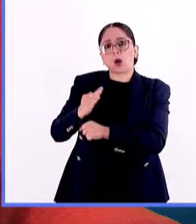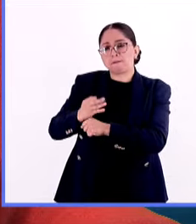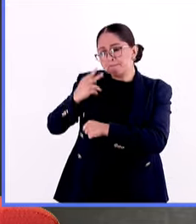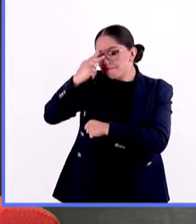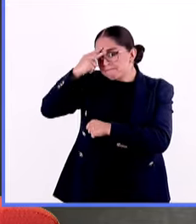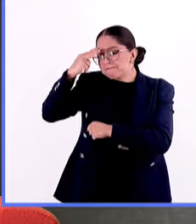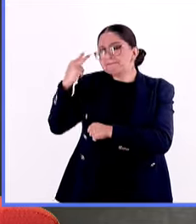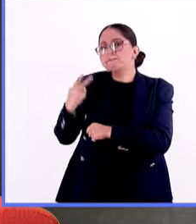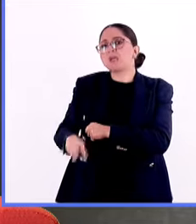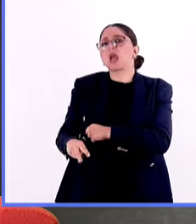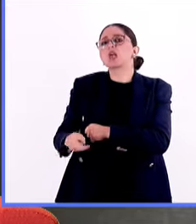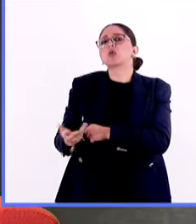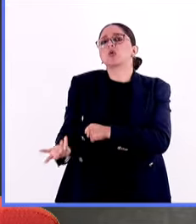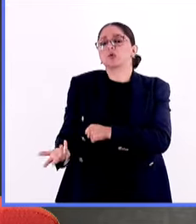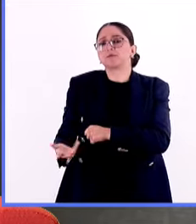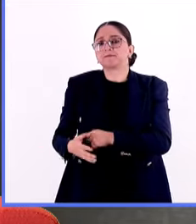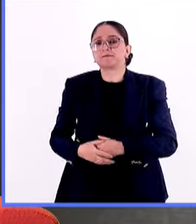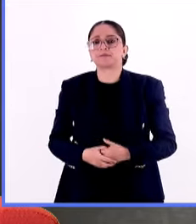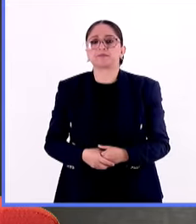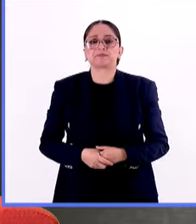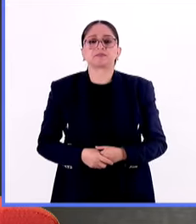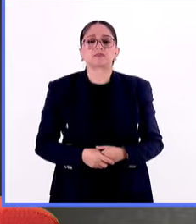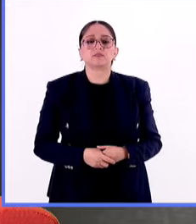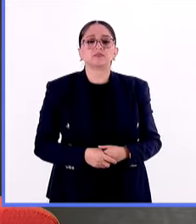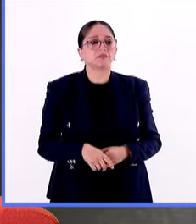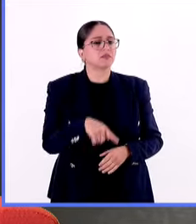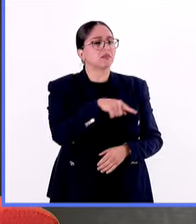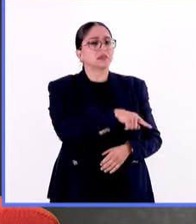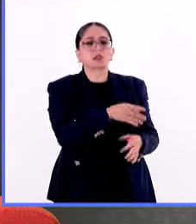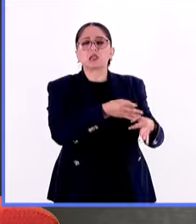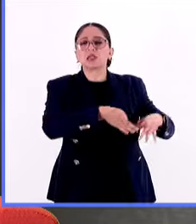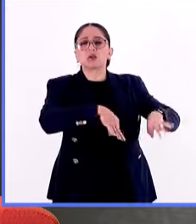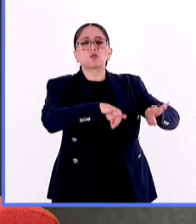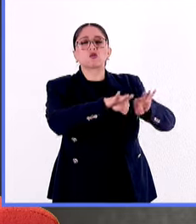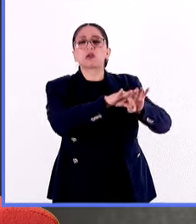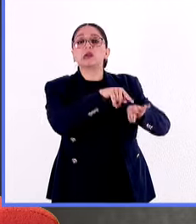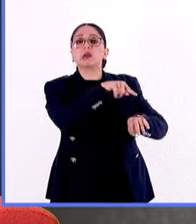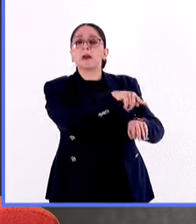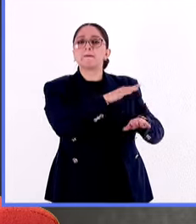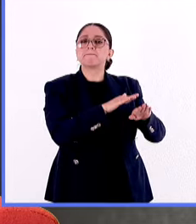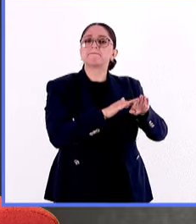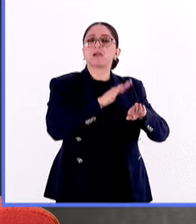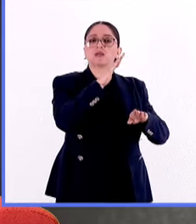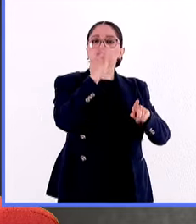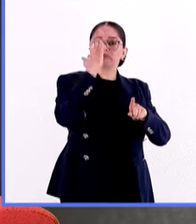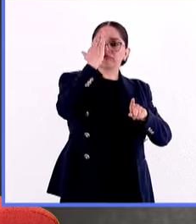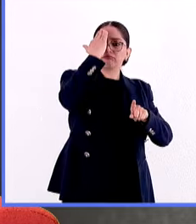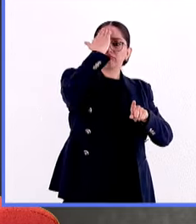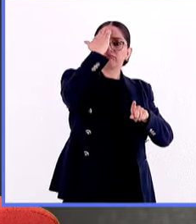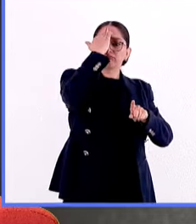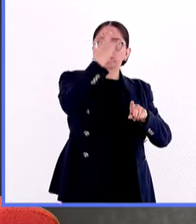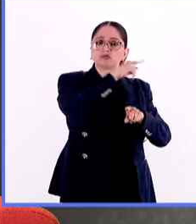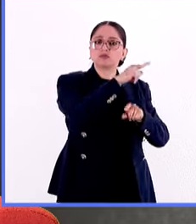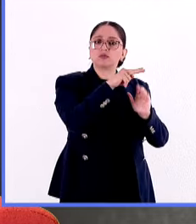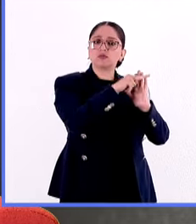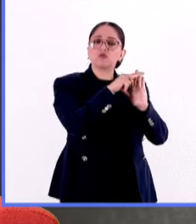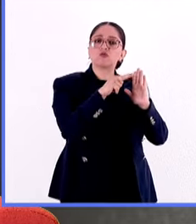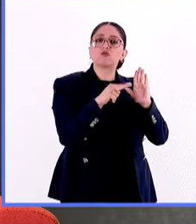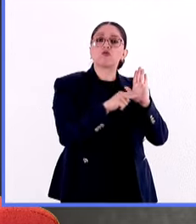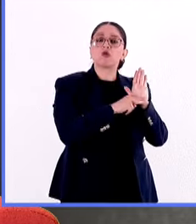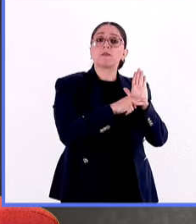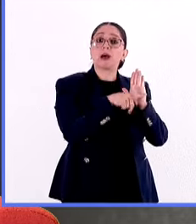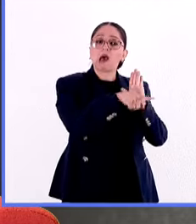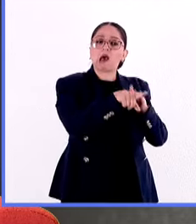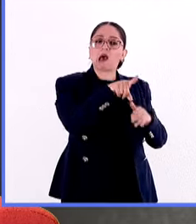los mexicanos? La relevancia pues es el documento, la máxima norma en la que se recogen los derechos humanos